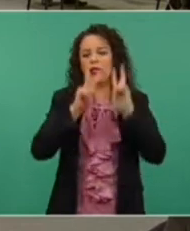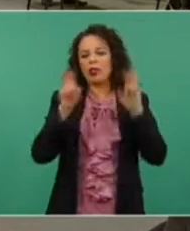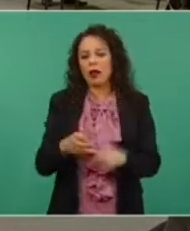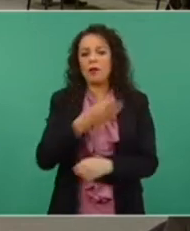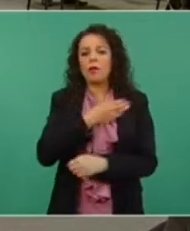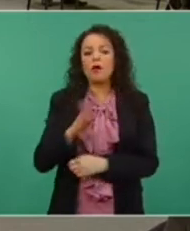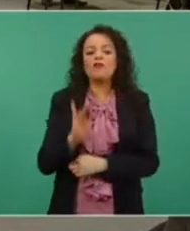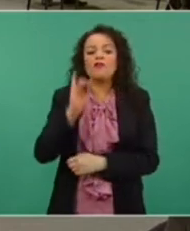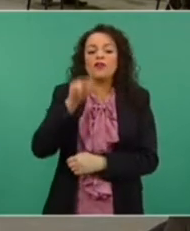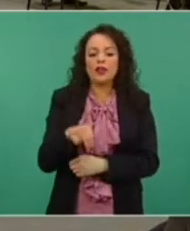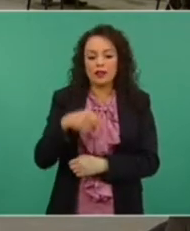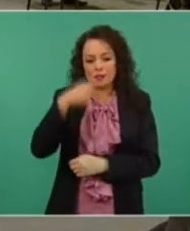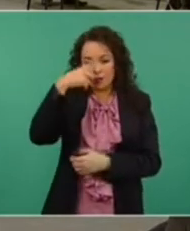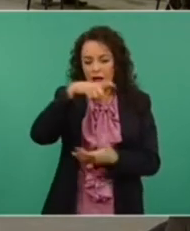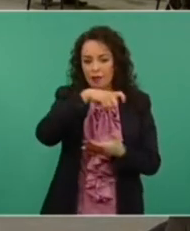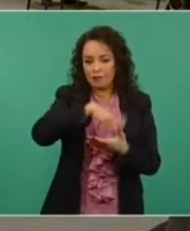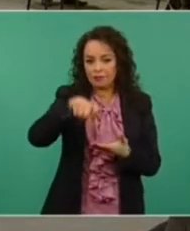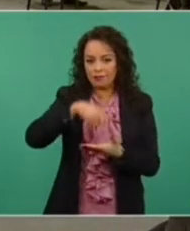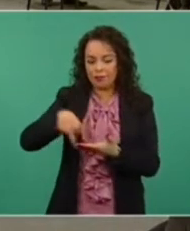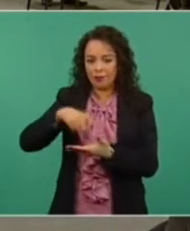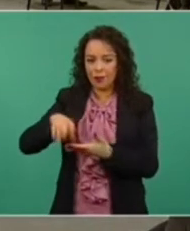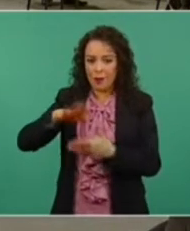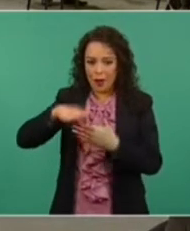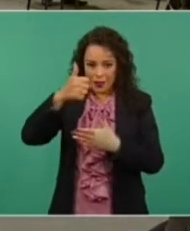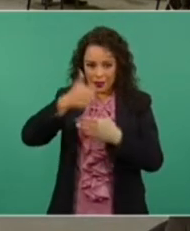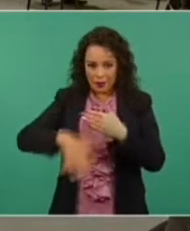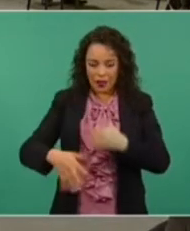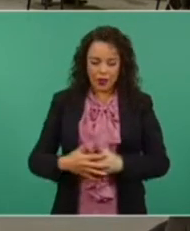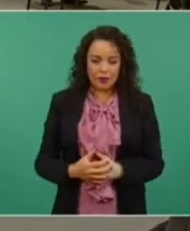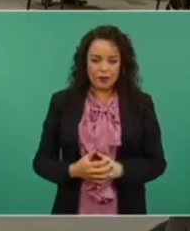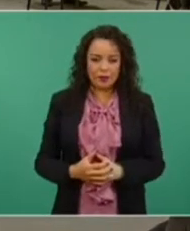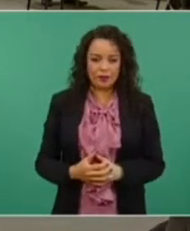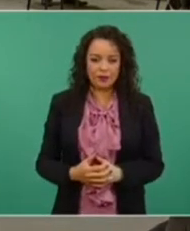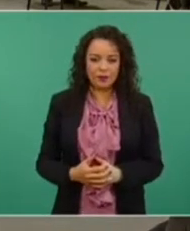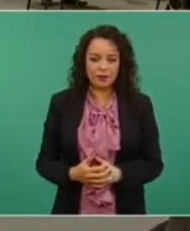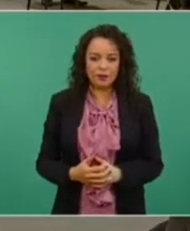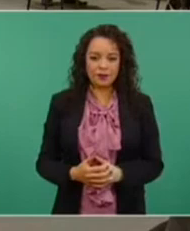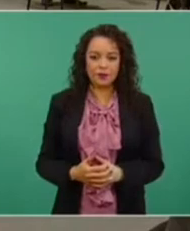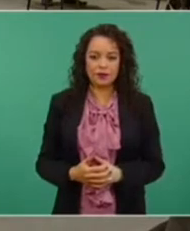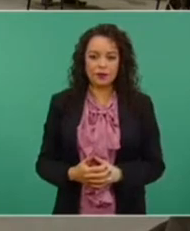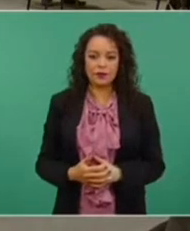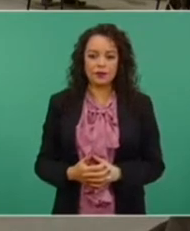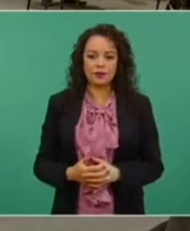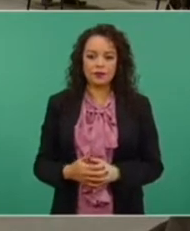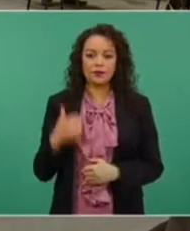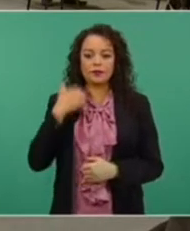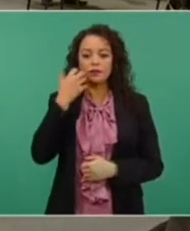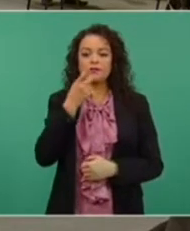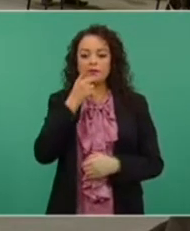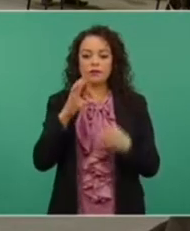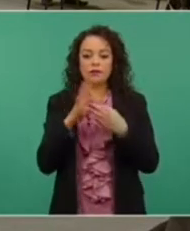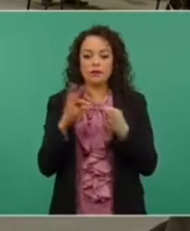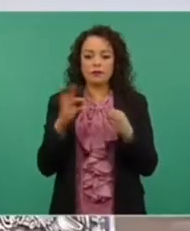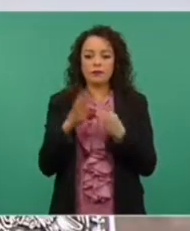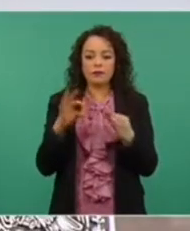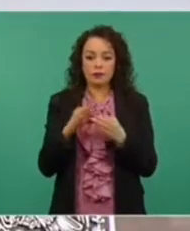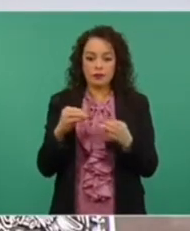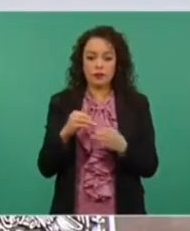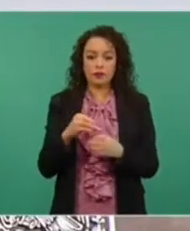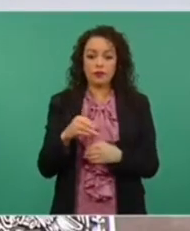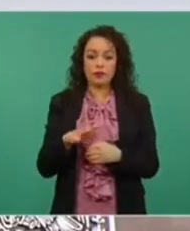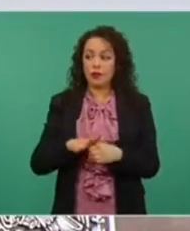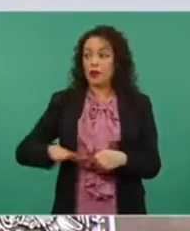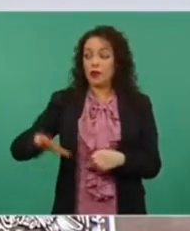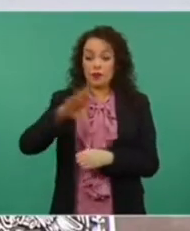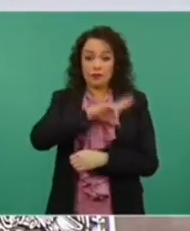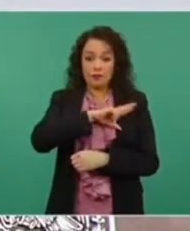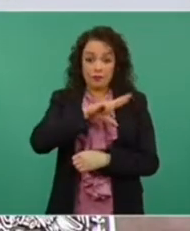Tenemos e iniciamos con comentar que este es un esfuerzo público-privado que no